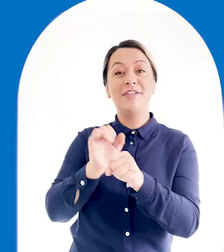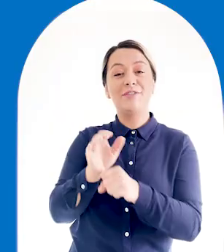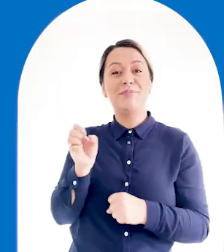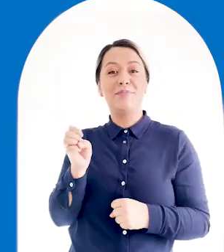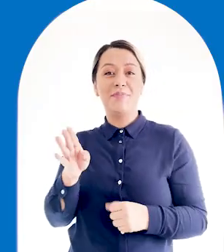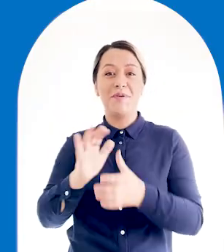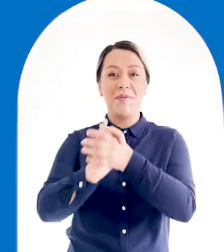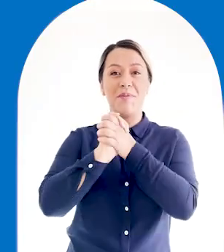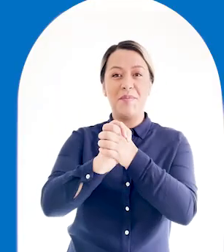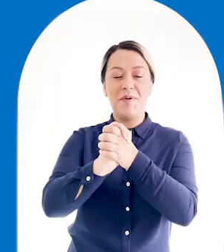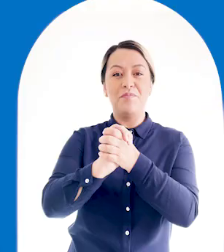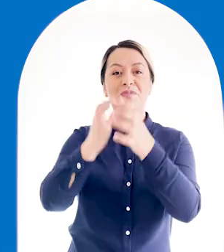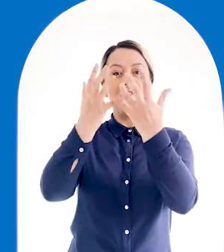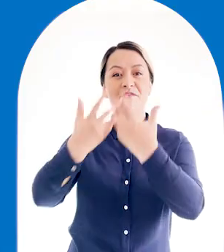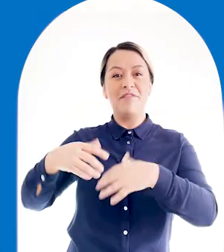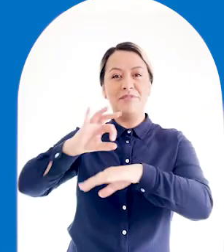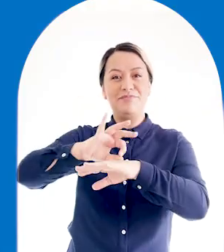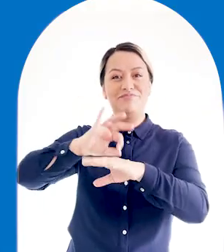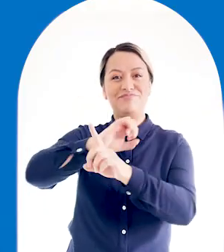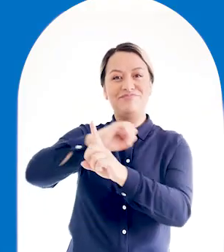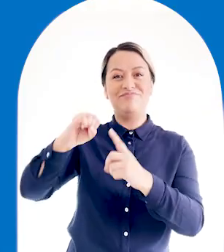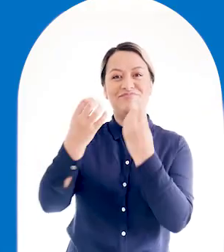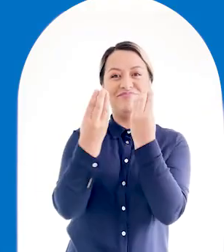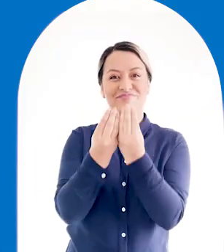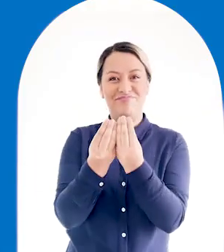amigo. Una empresa de Fundación Grupo Social.